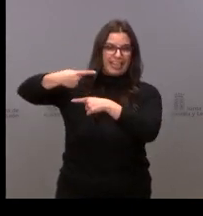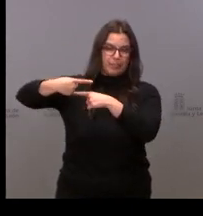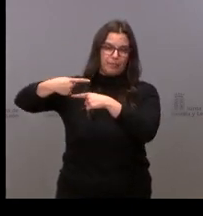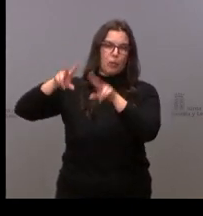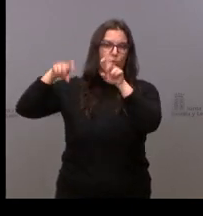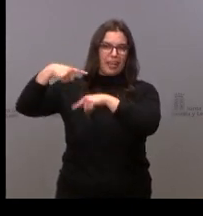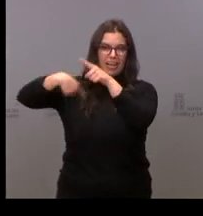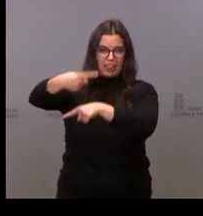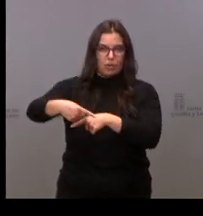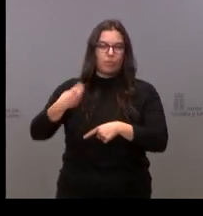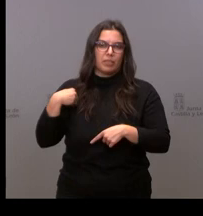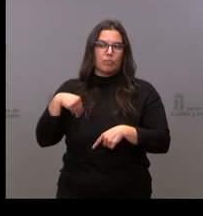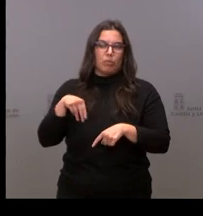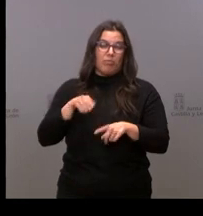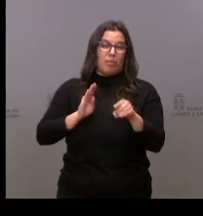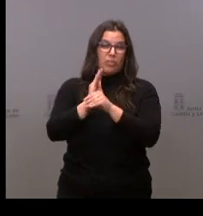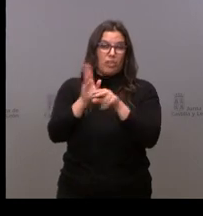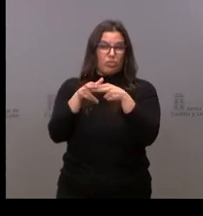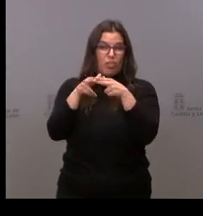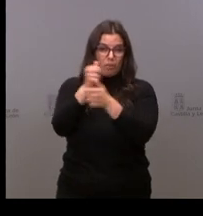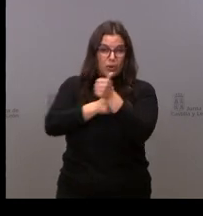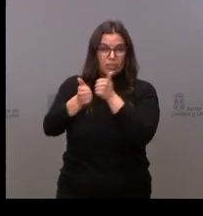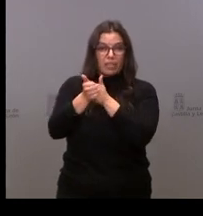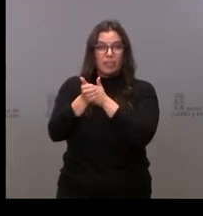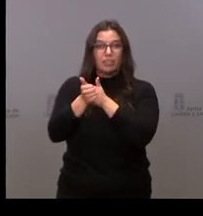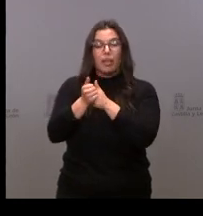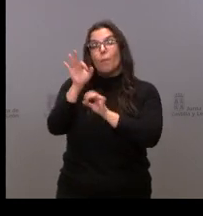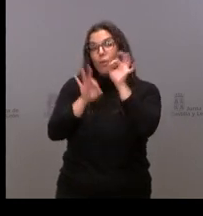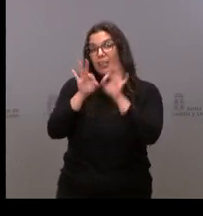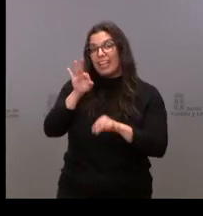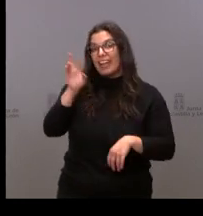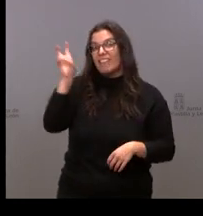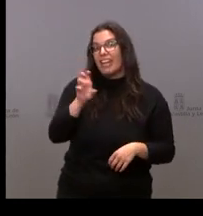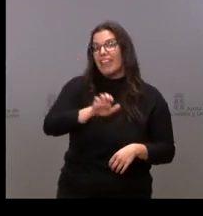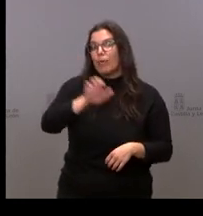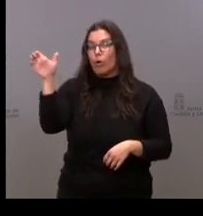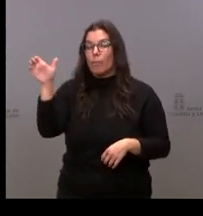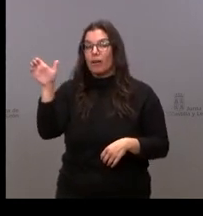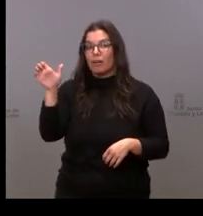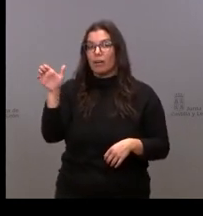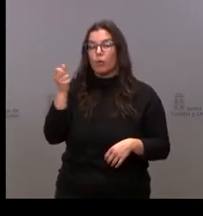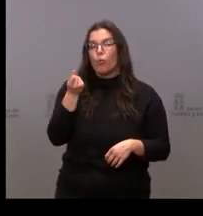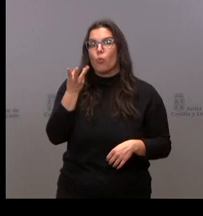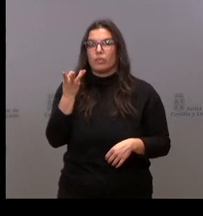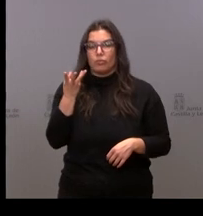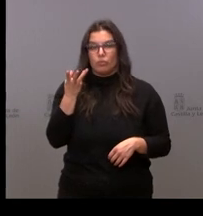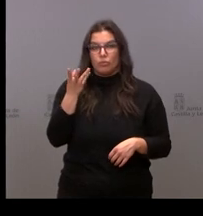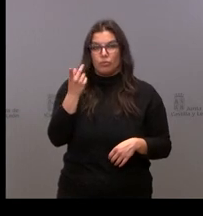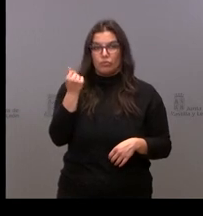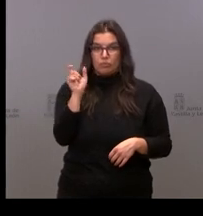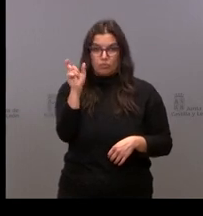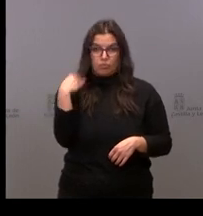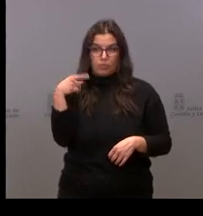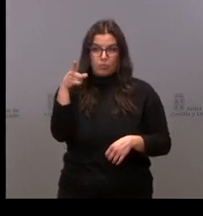plan de inversiones sociales prioritarias, qué porcentaje de financiación de fondos europeos tiene,